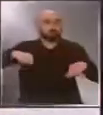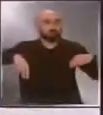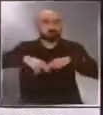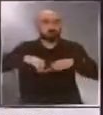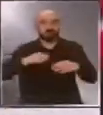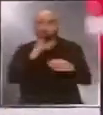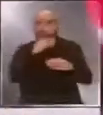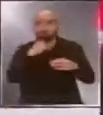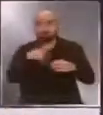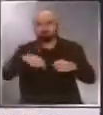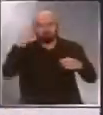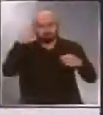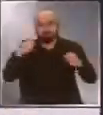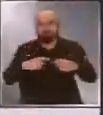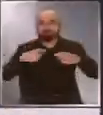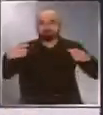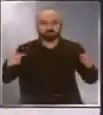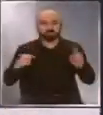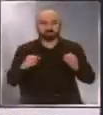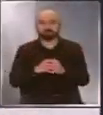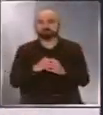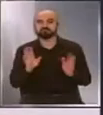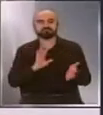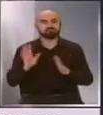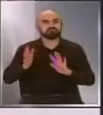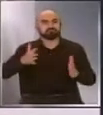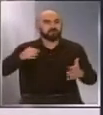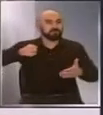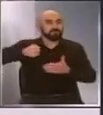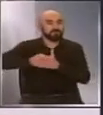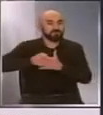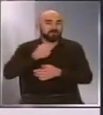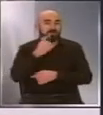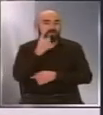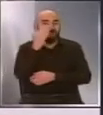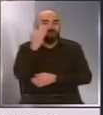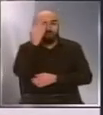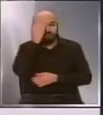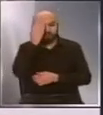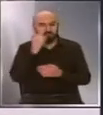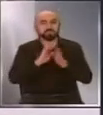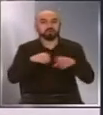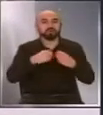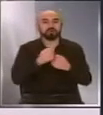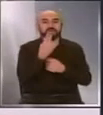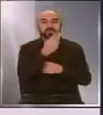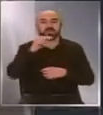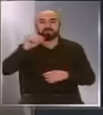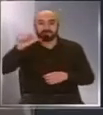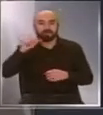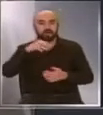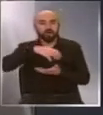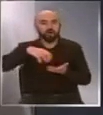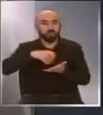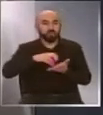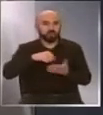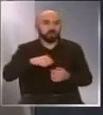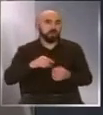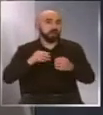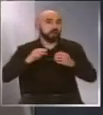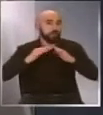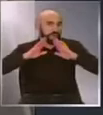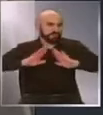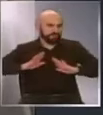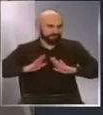margen de crecimiento. Hasta fines de agosto había 26 comunas de región metropolitana en cuarentena todavía. Y la